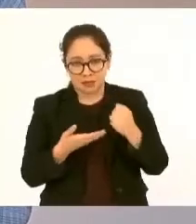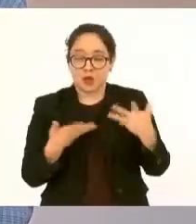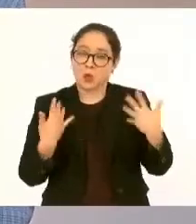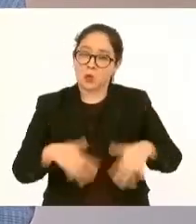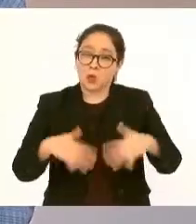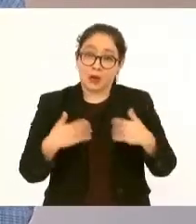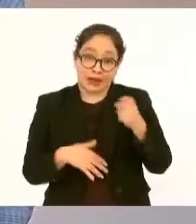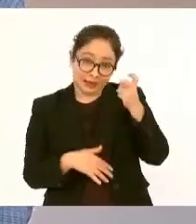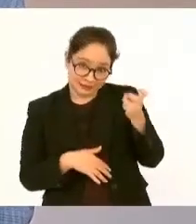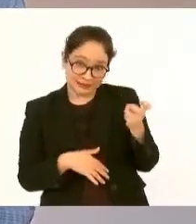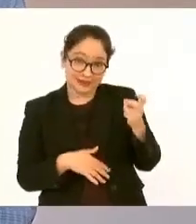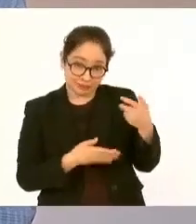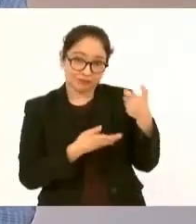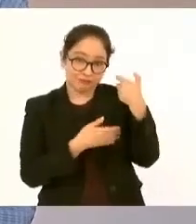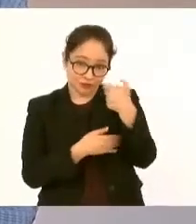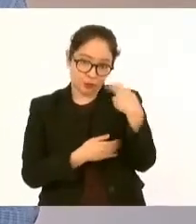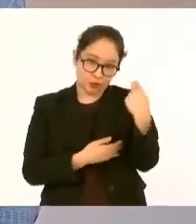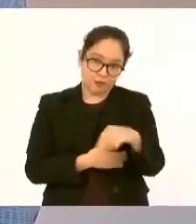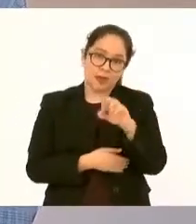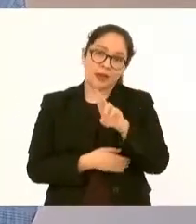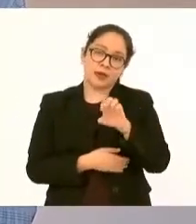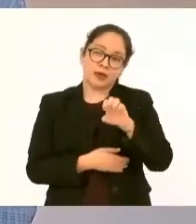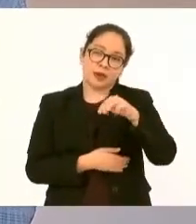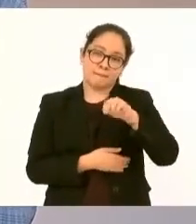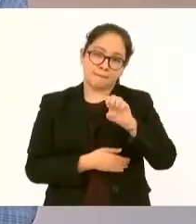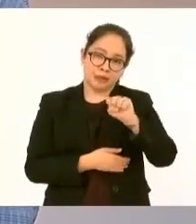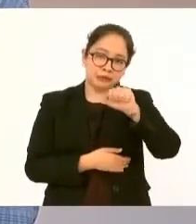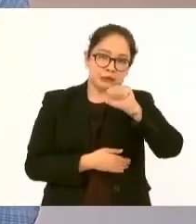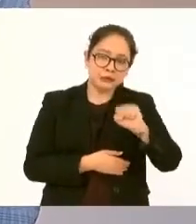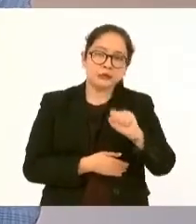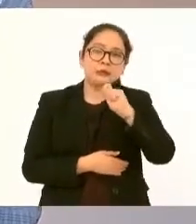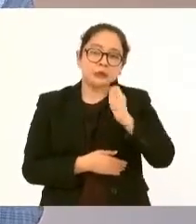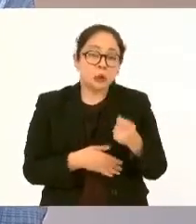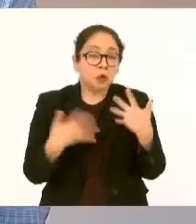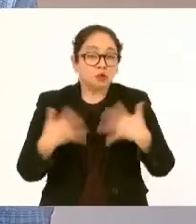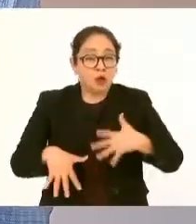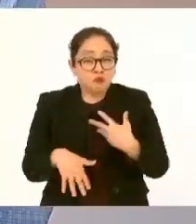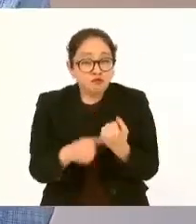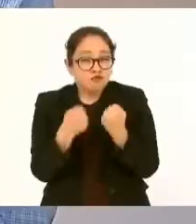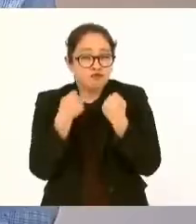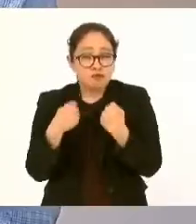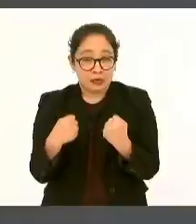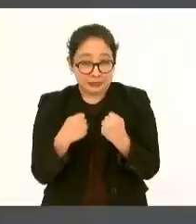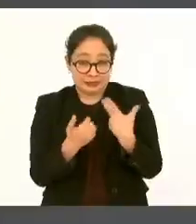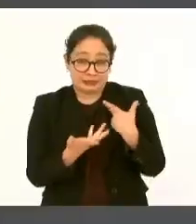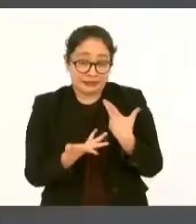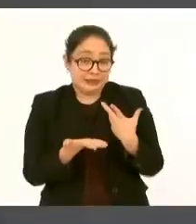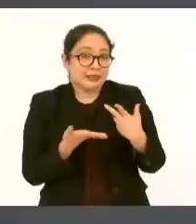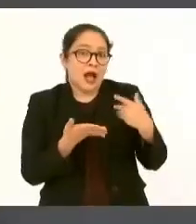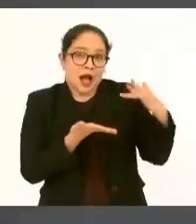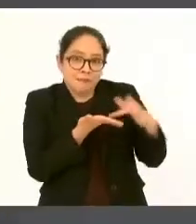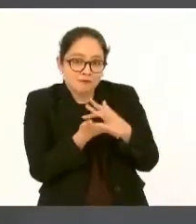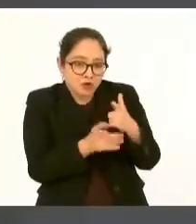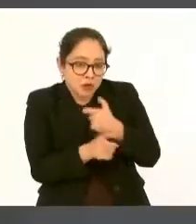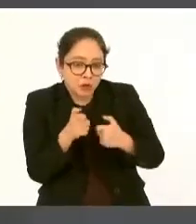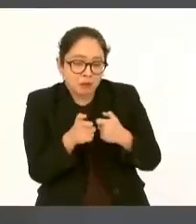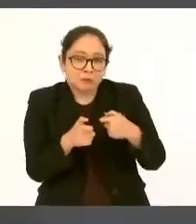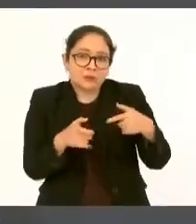esas remesas significan la principal fuente de ingresos que tiene